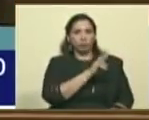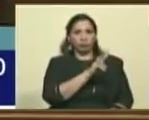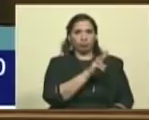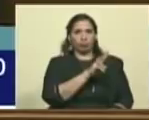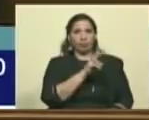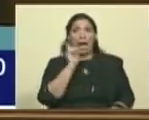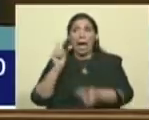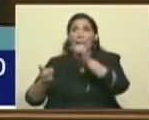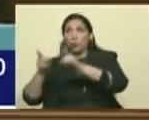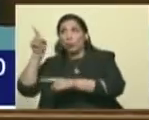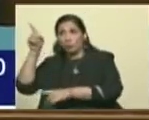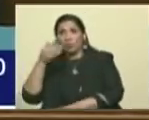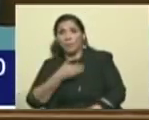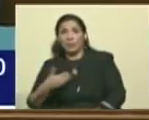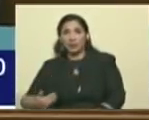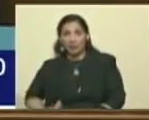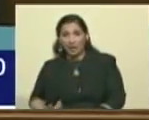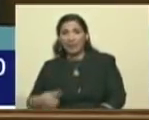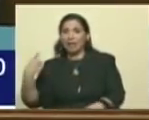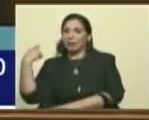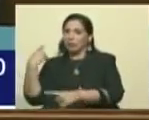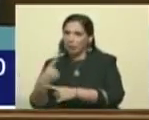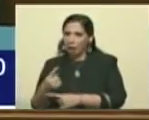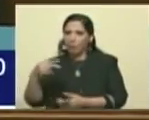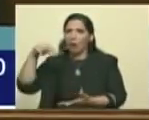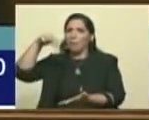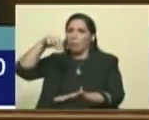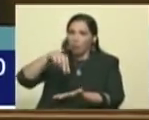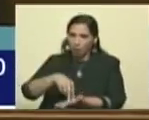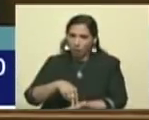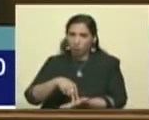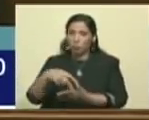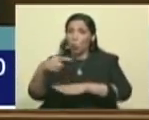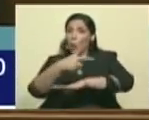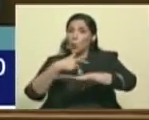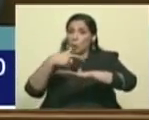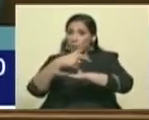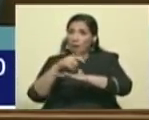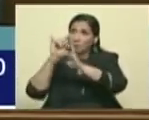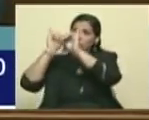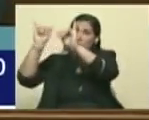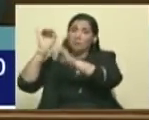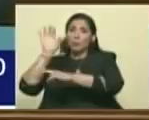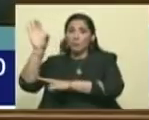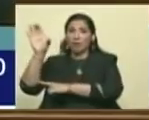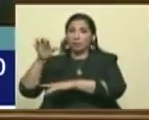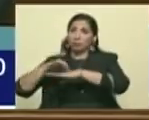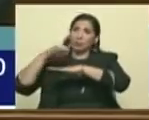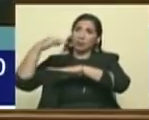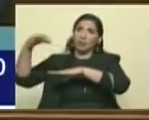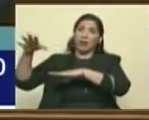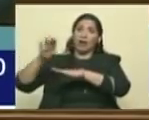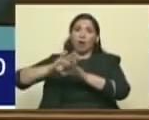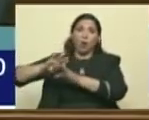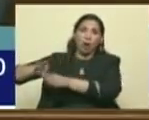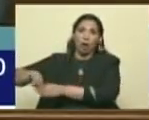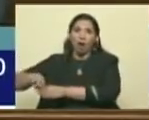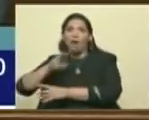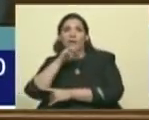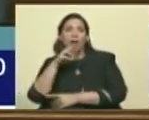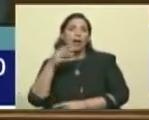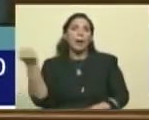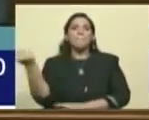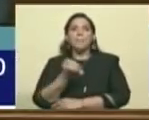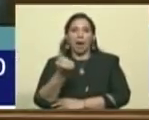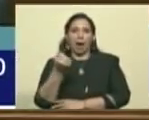presidentes van a tener que pararse a gobernar sus países y dejar a un lado la bladera de tonterías sobre Venezuela.